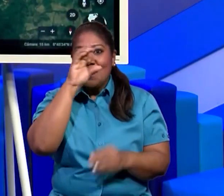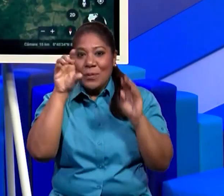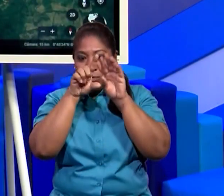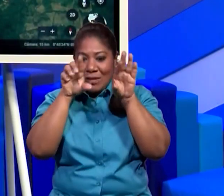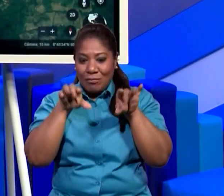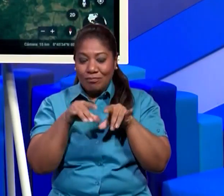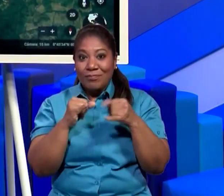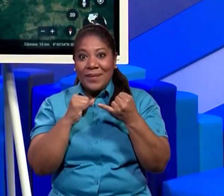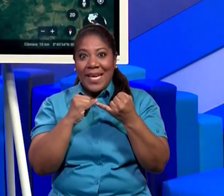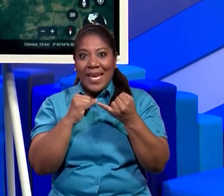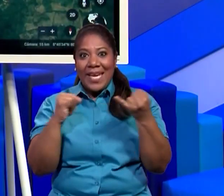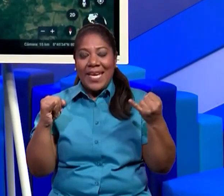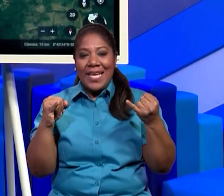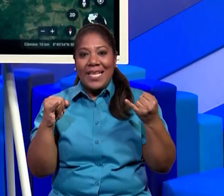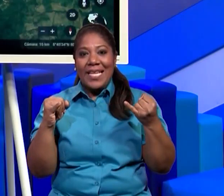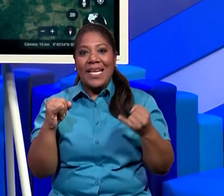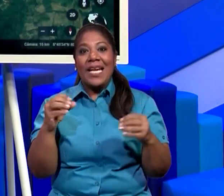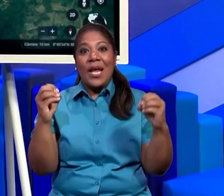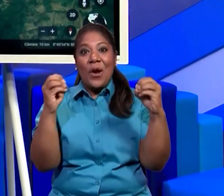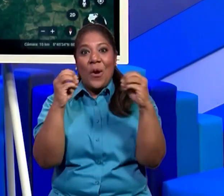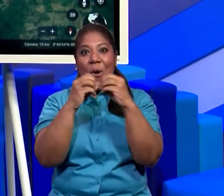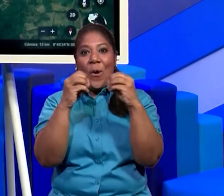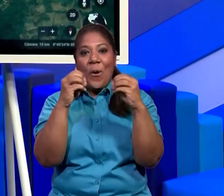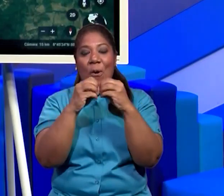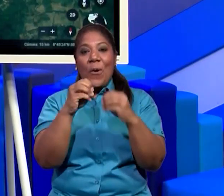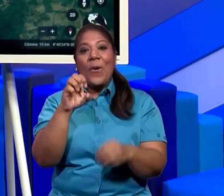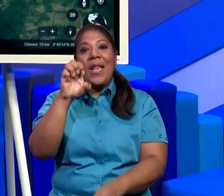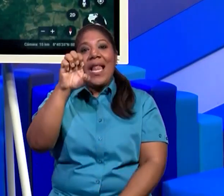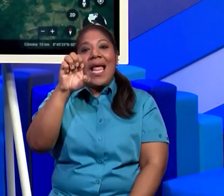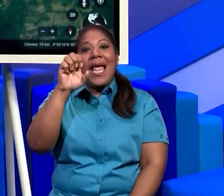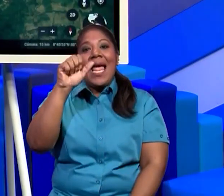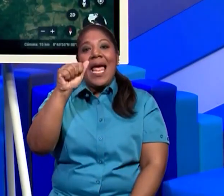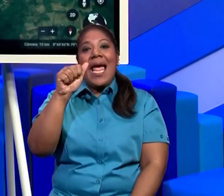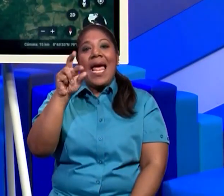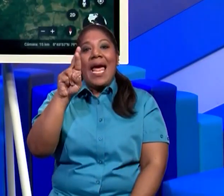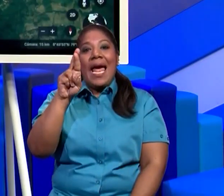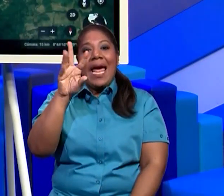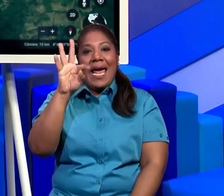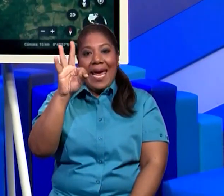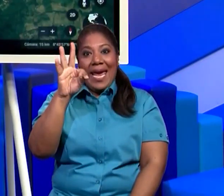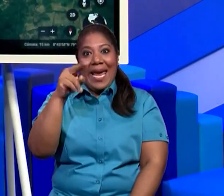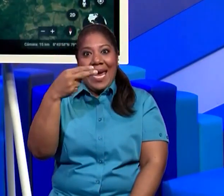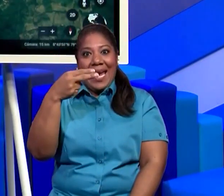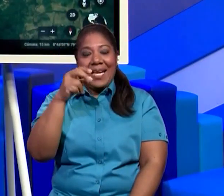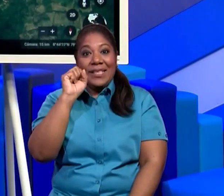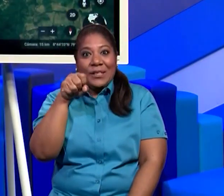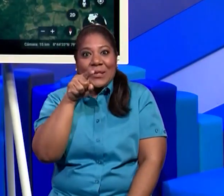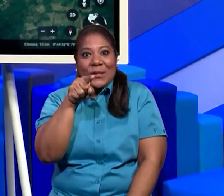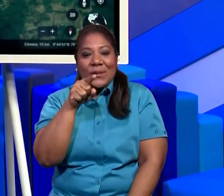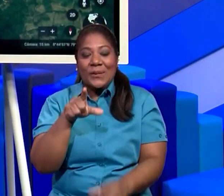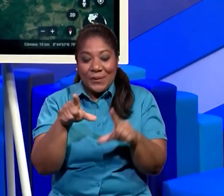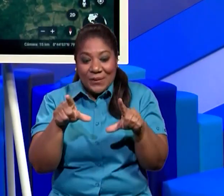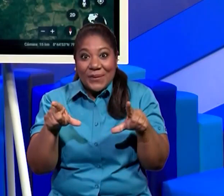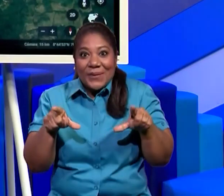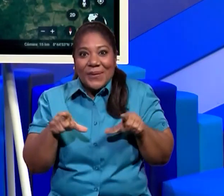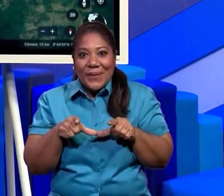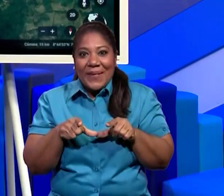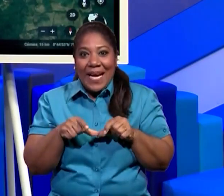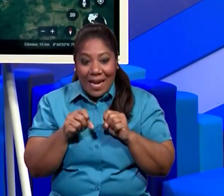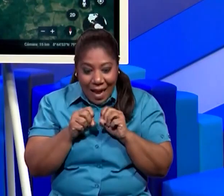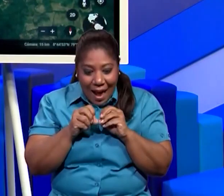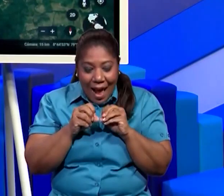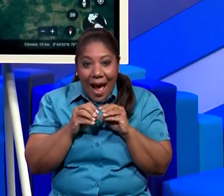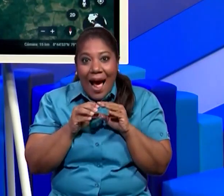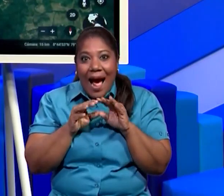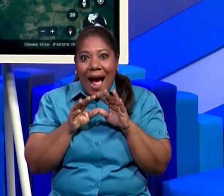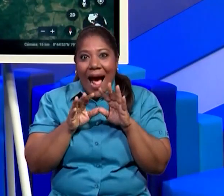herramienta. Google Earth. Vamos a identificar en qué lugar nosotros estamos. Lo